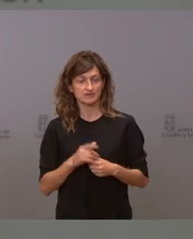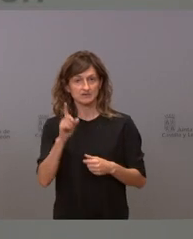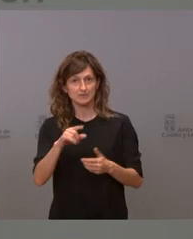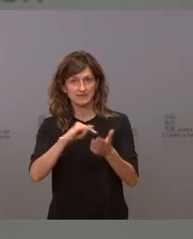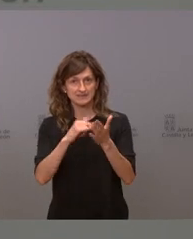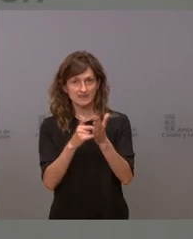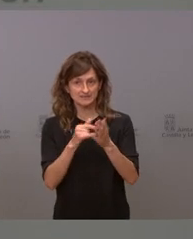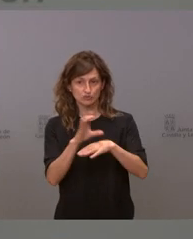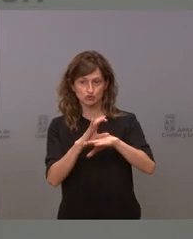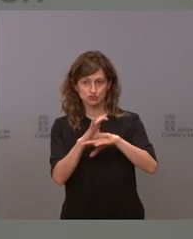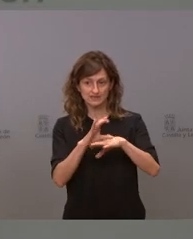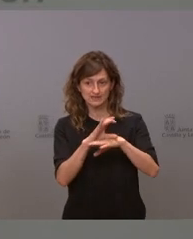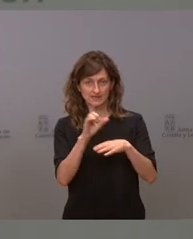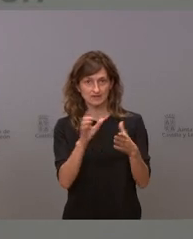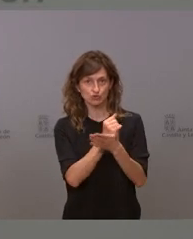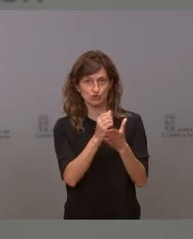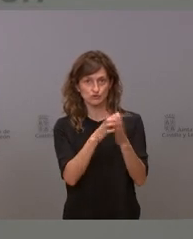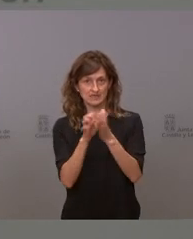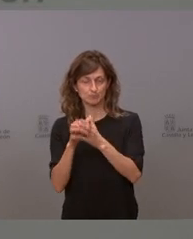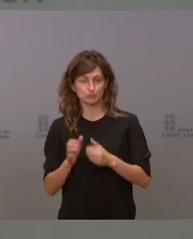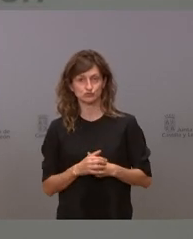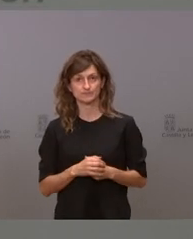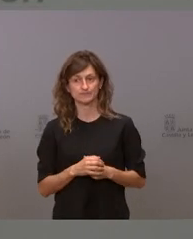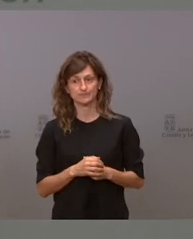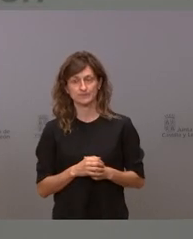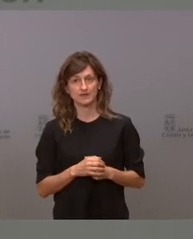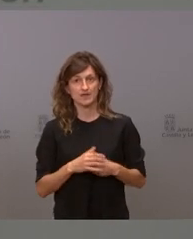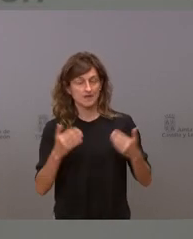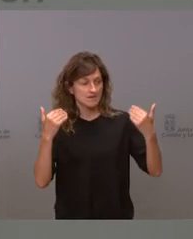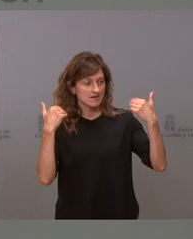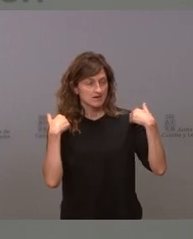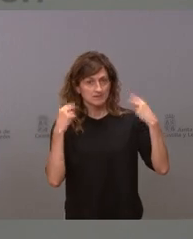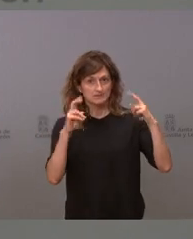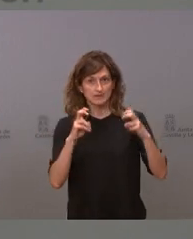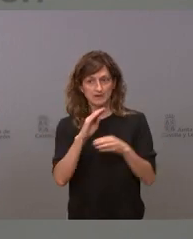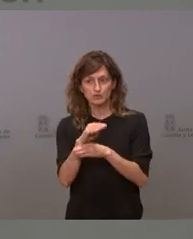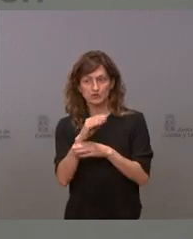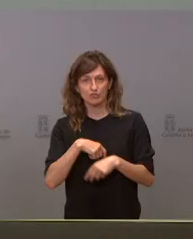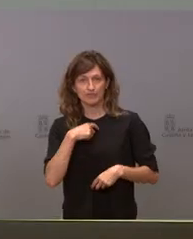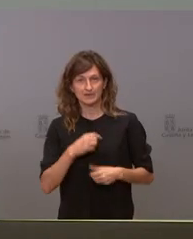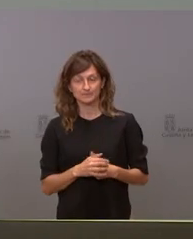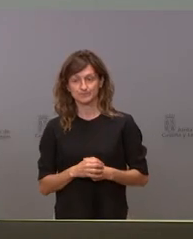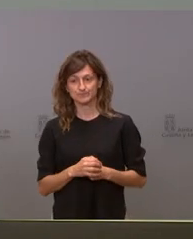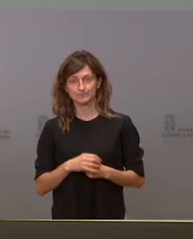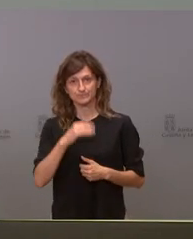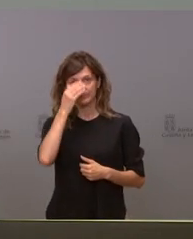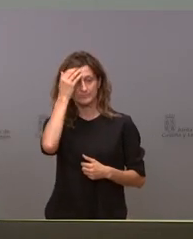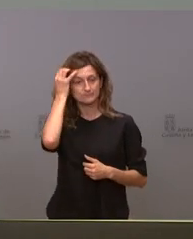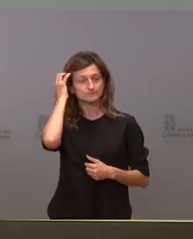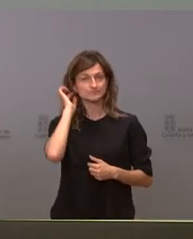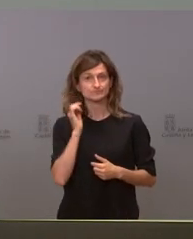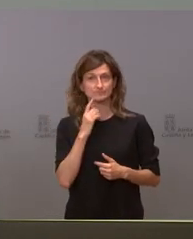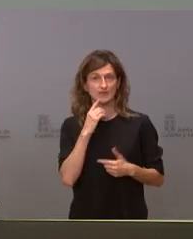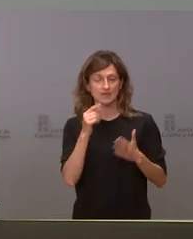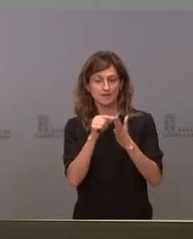la consejería y todos los equipos que están encargados de los asuntos de protección civil sí pero saben ya qué medidas